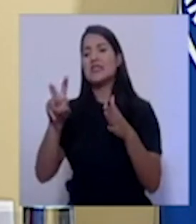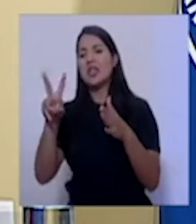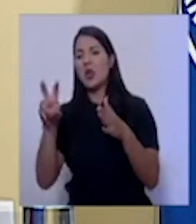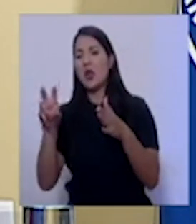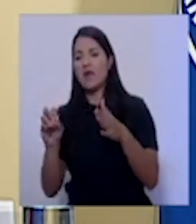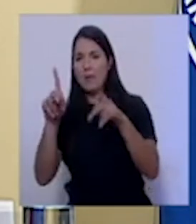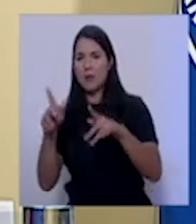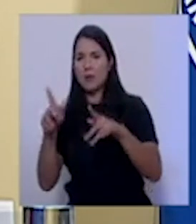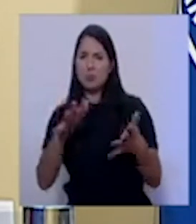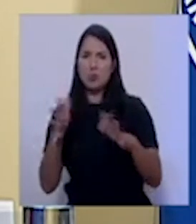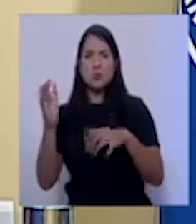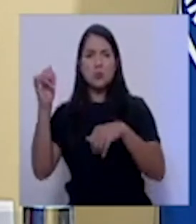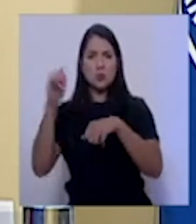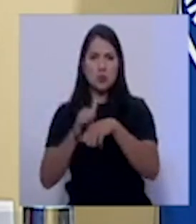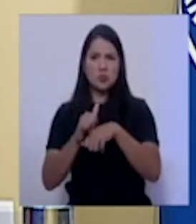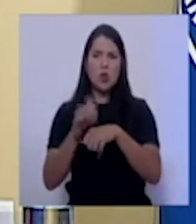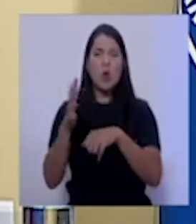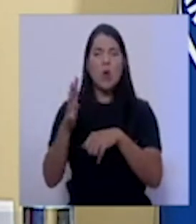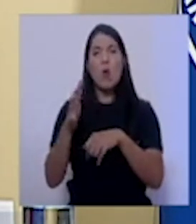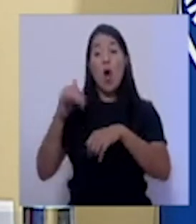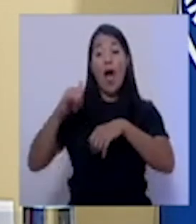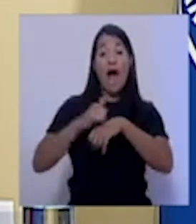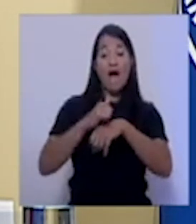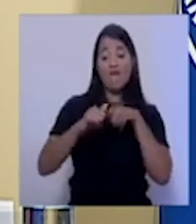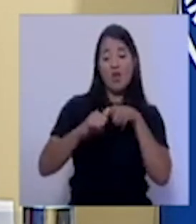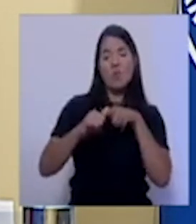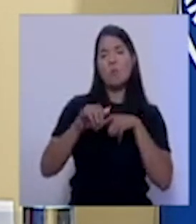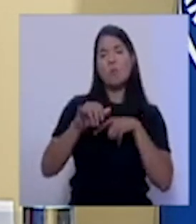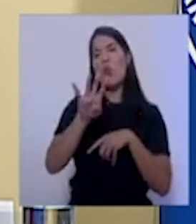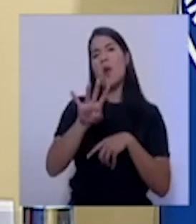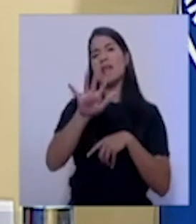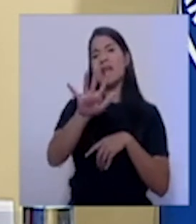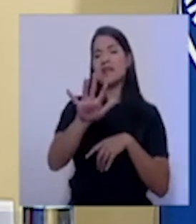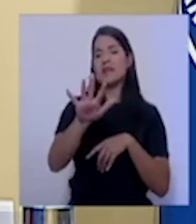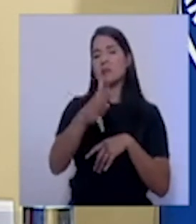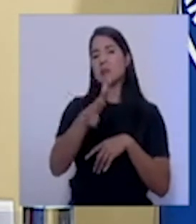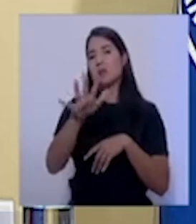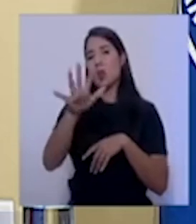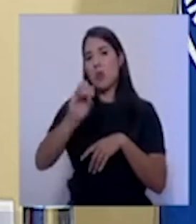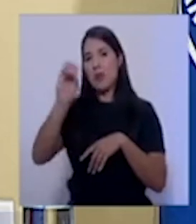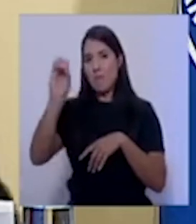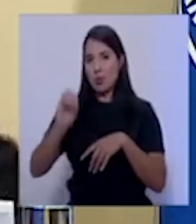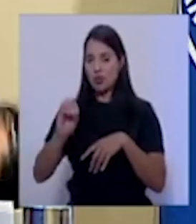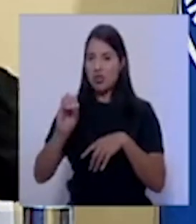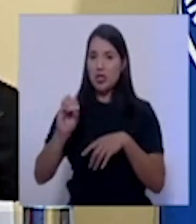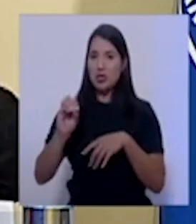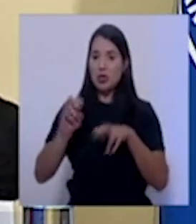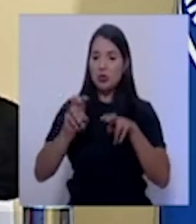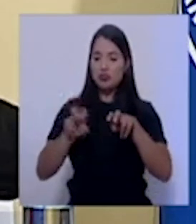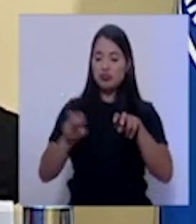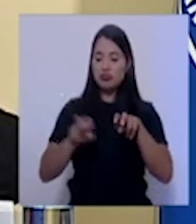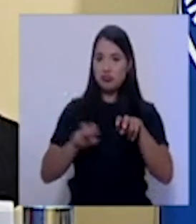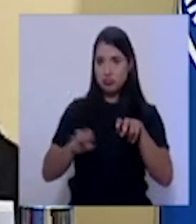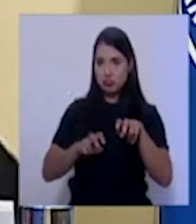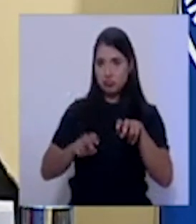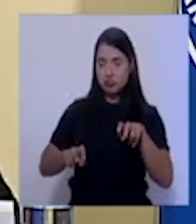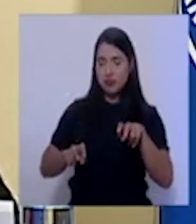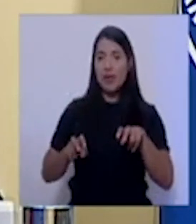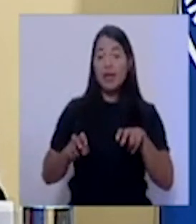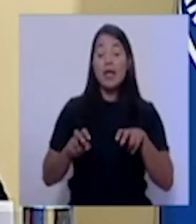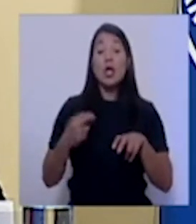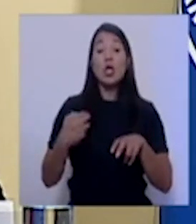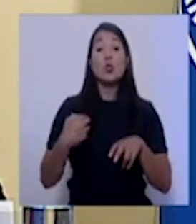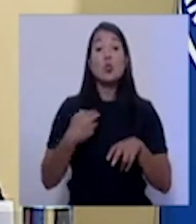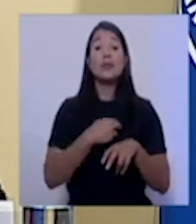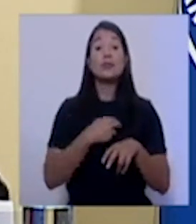50% de su capacidad. Por eso es que insistimos en que esta apertura es tan gradual, ¿verdad?, porque en realidad lo que controlamos nosotros